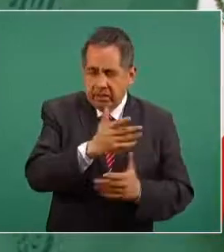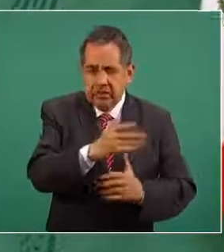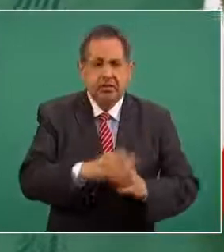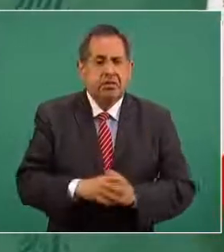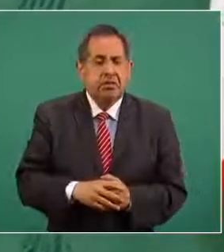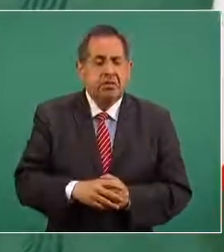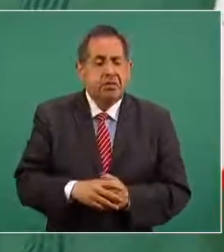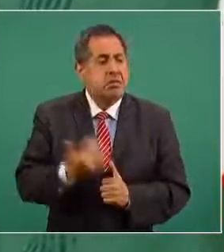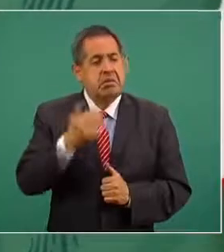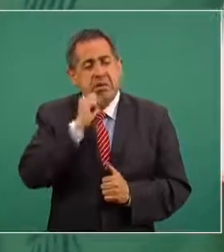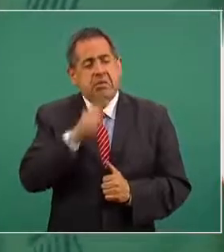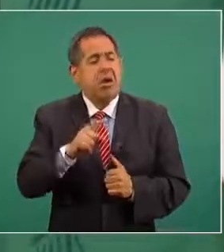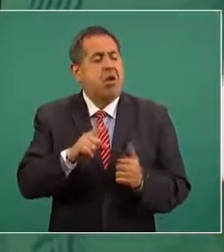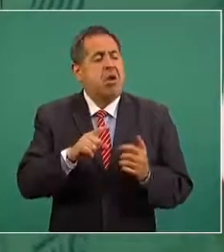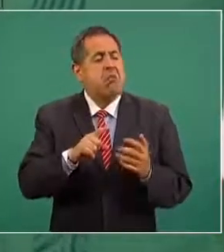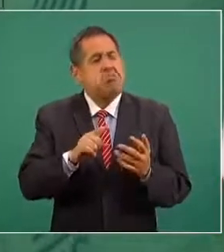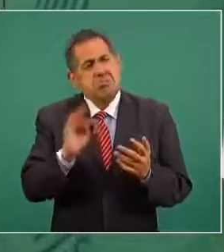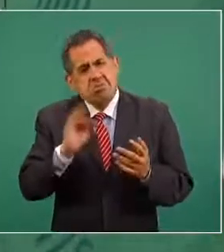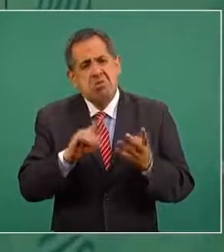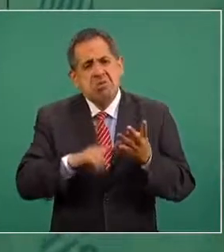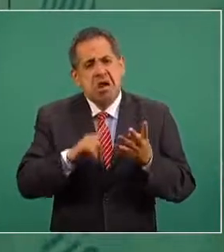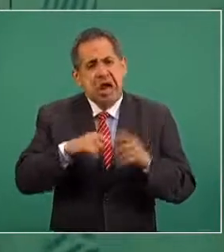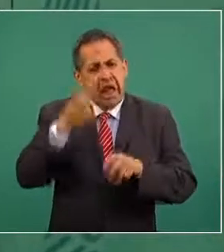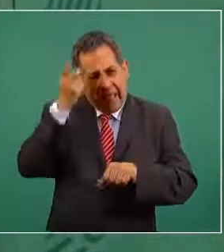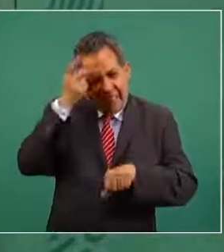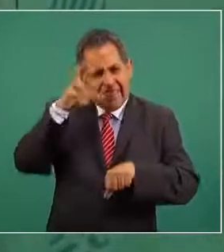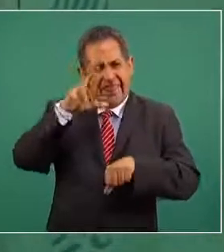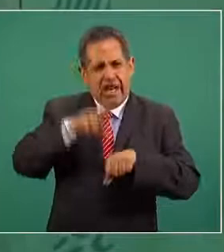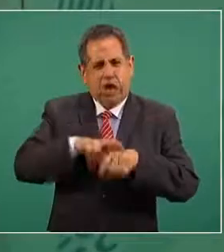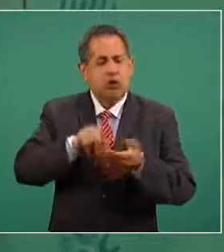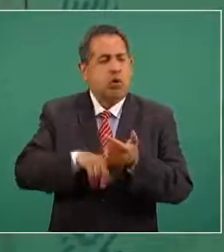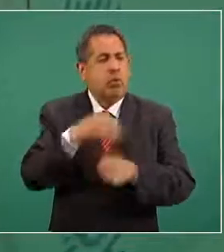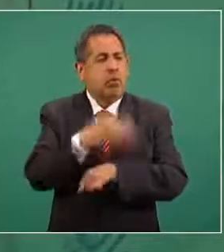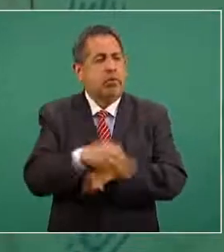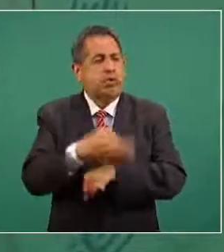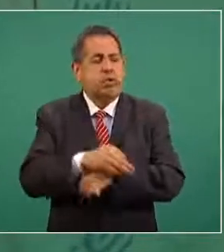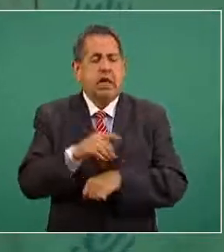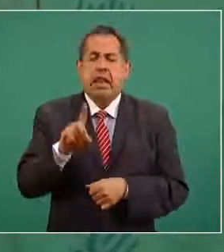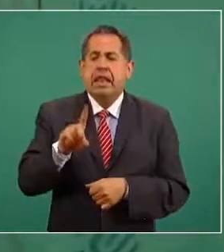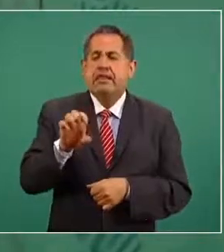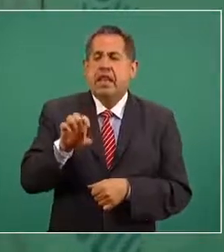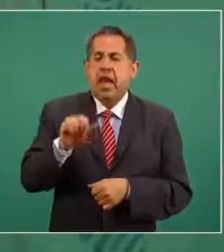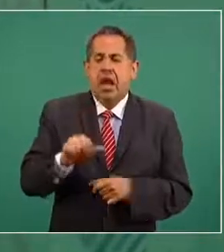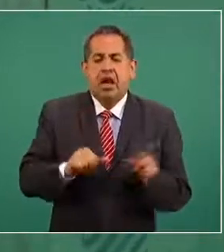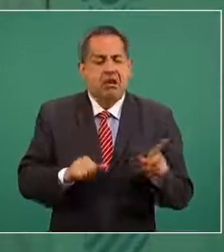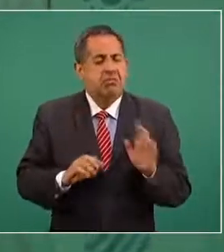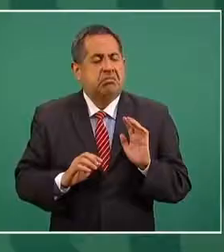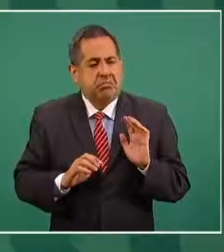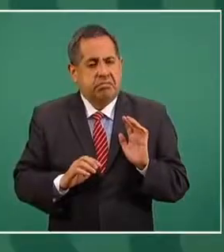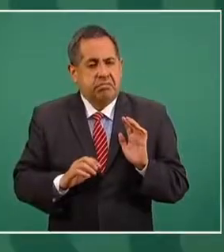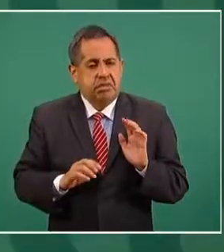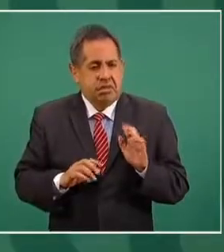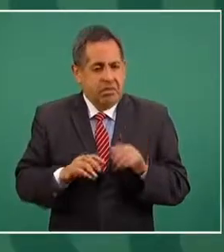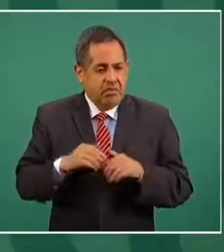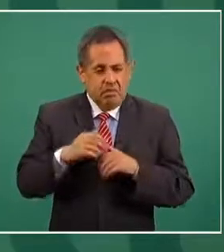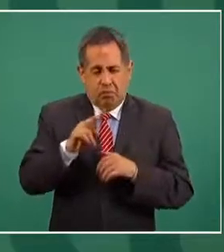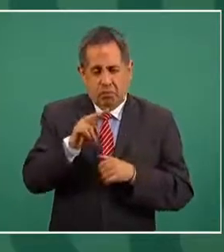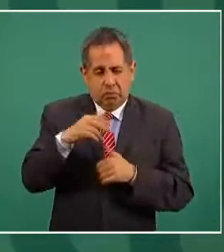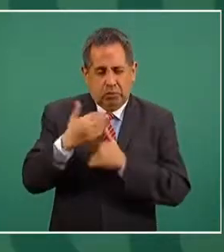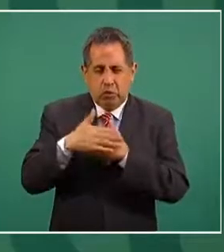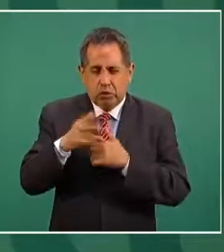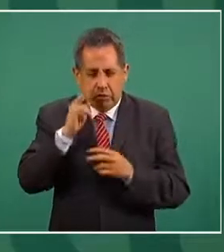inclusive al director interino de la DEA que como van a ver ustedes